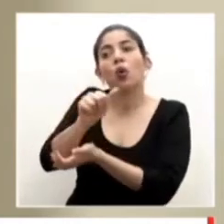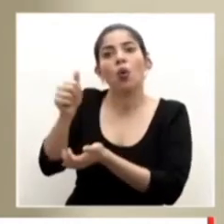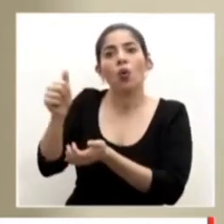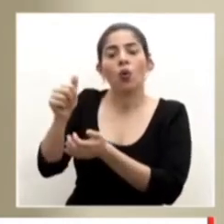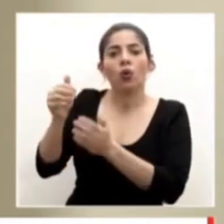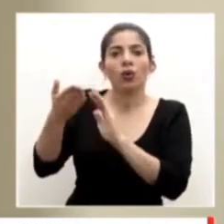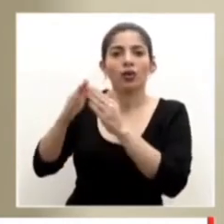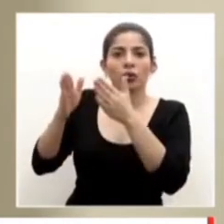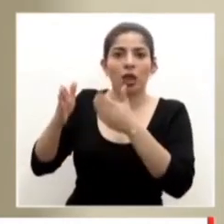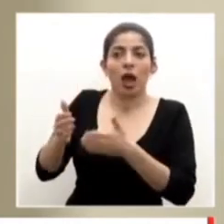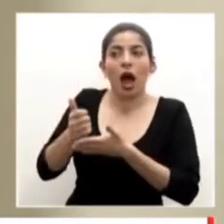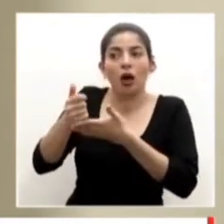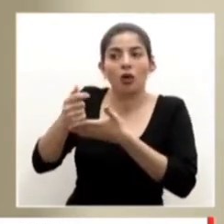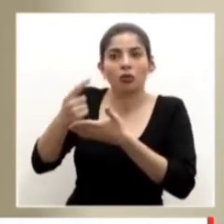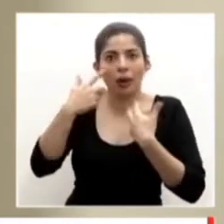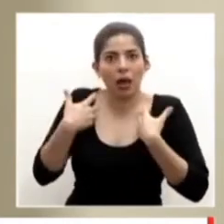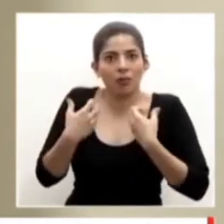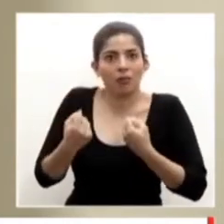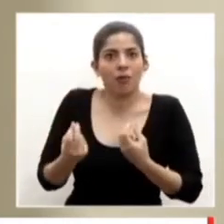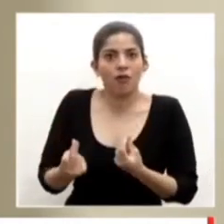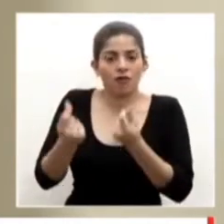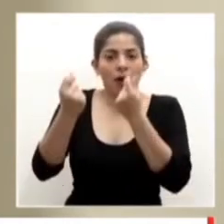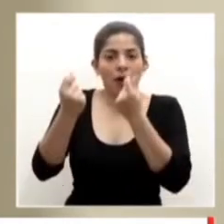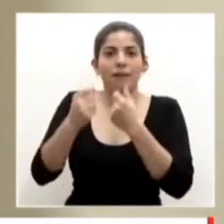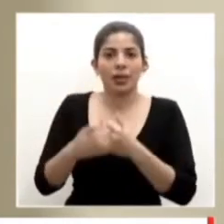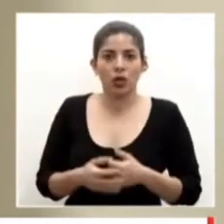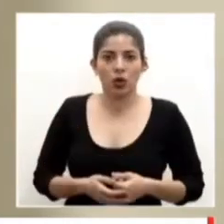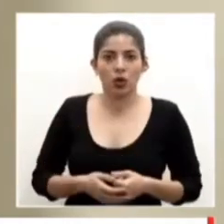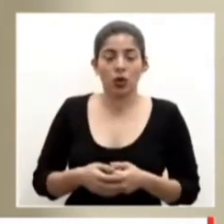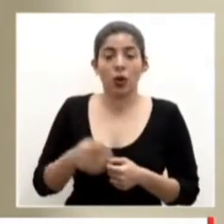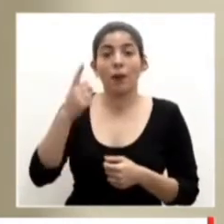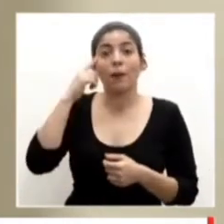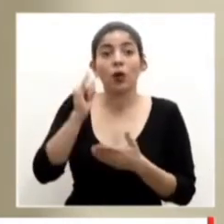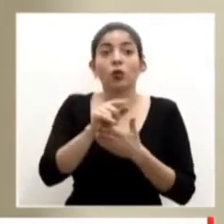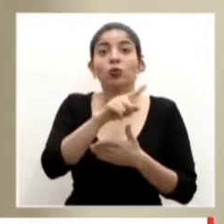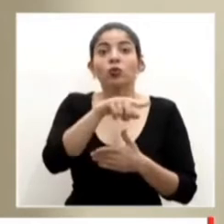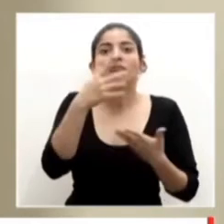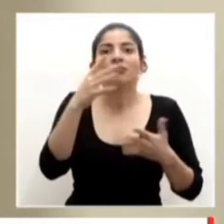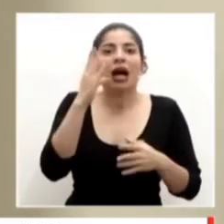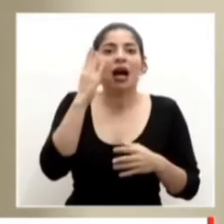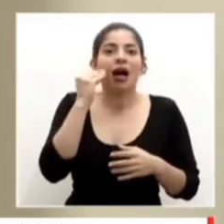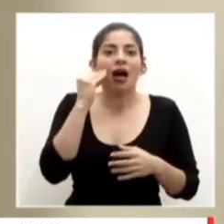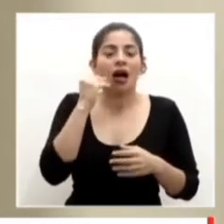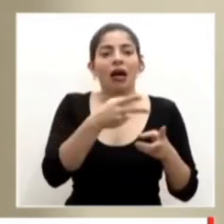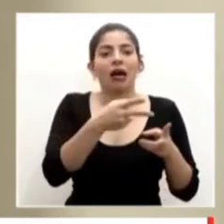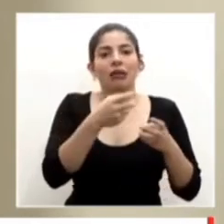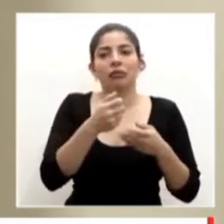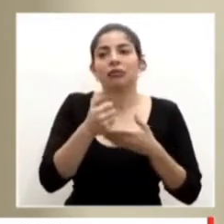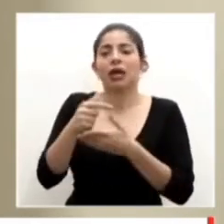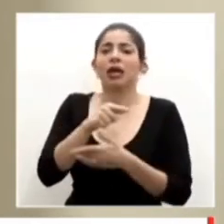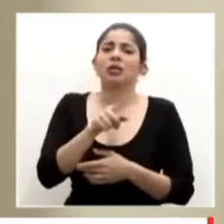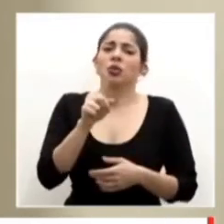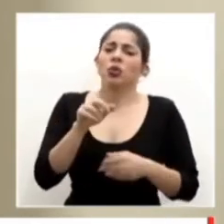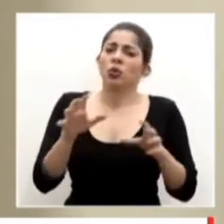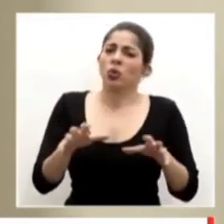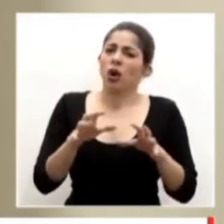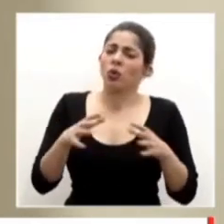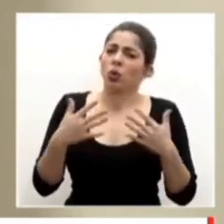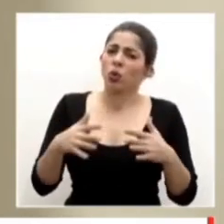ciudadanos a recuperarse más rápidamente por lo que ustedes ya pasaron. Es un acto de